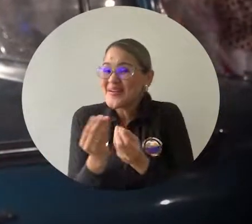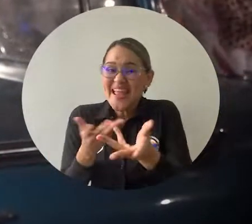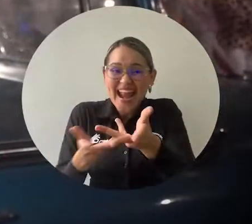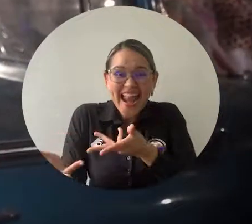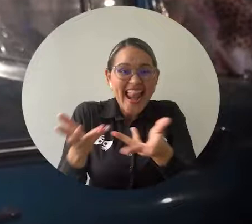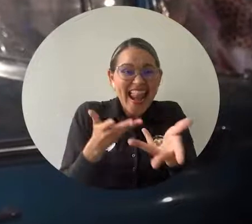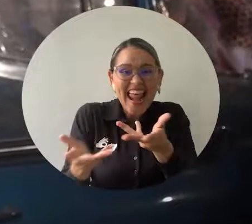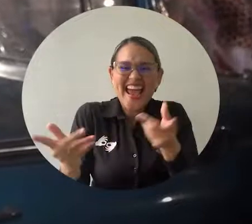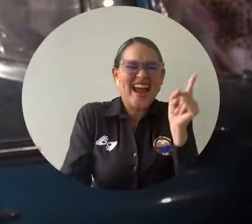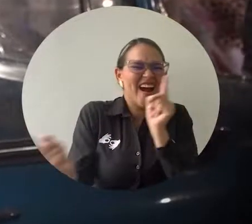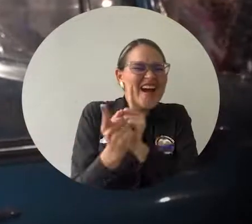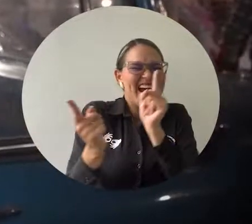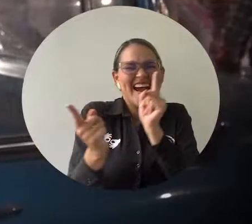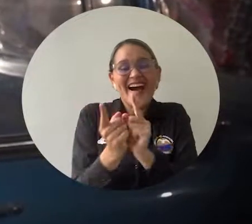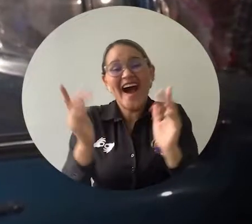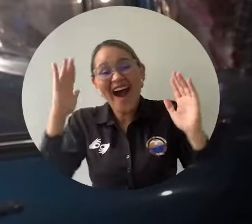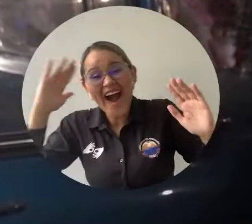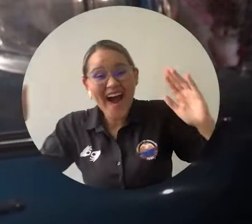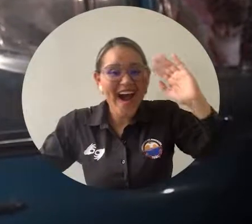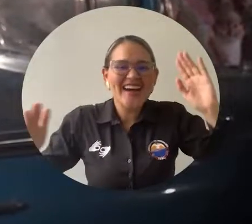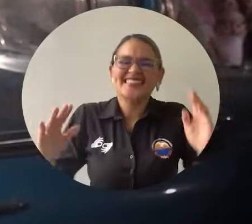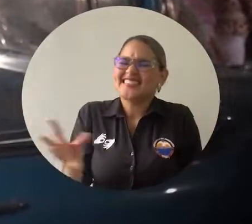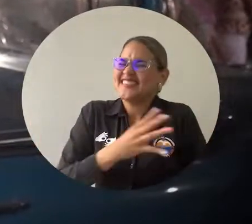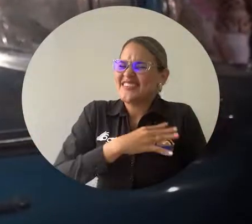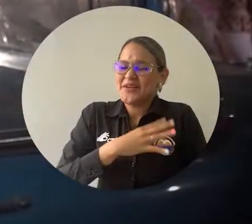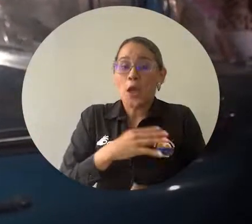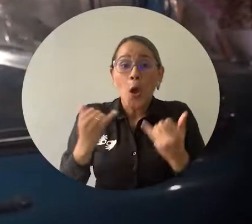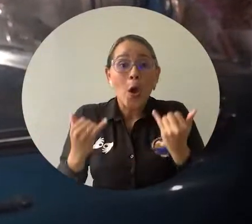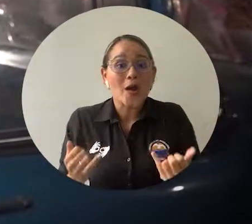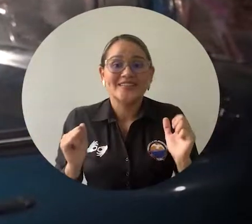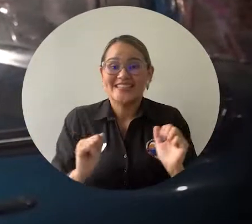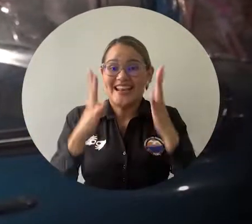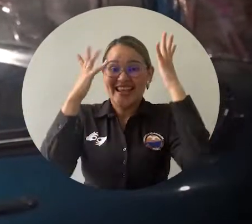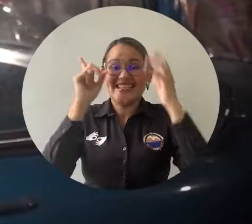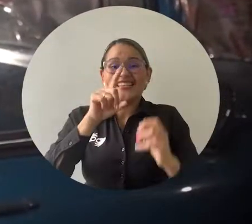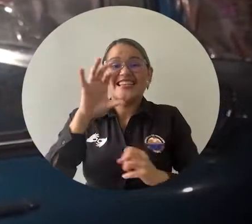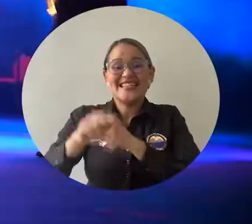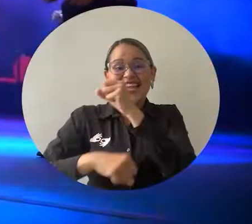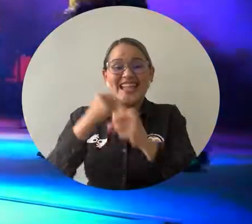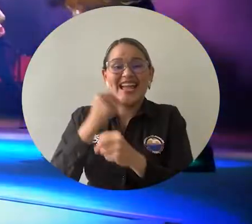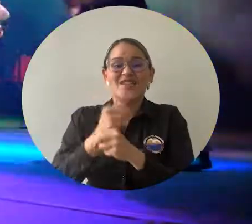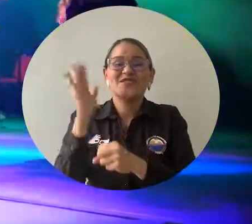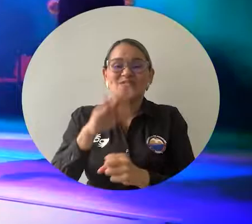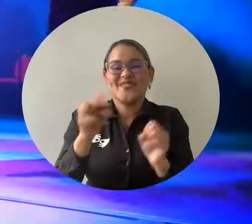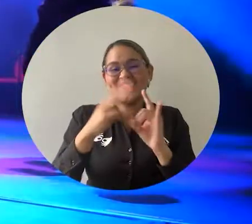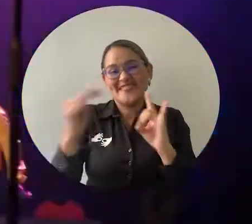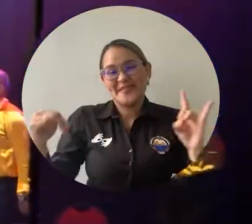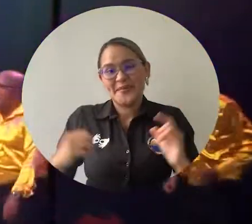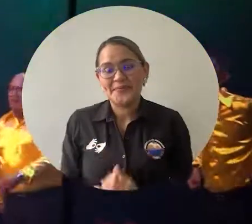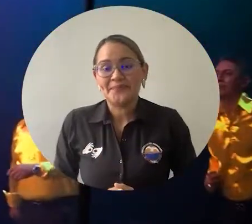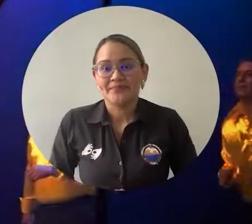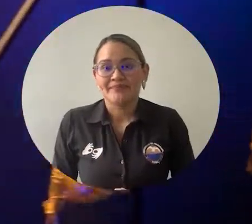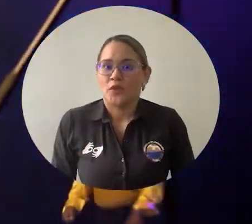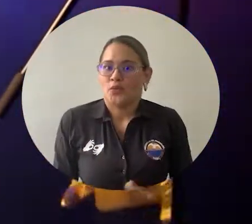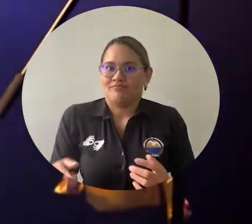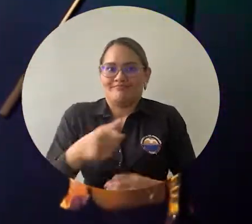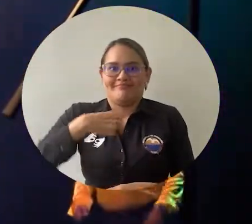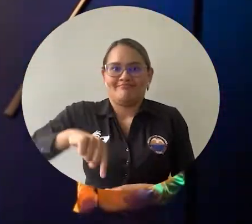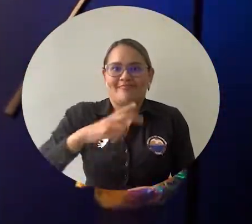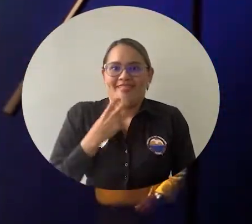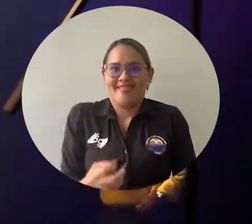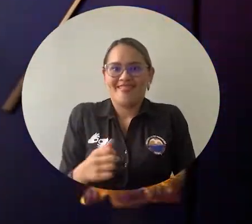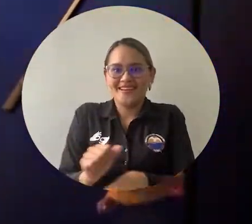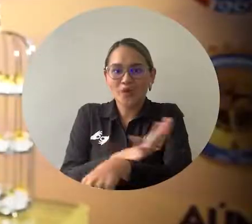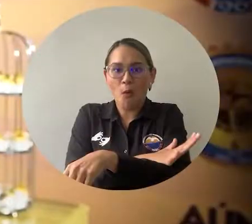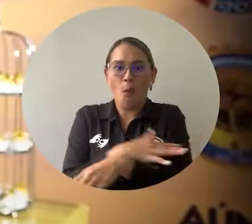volvernos a reunir y pasar una celebración, pues compartir esta celebración de los 60 años de la Universidad. Impresionante para cada uno de